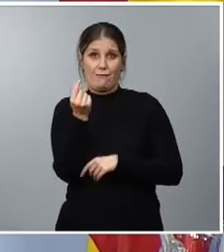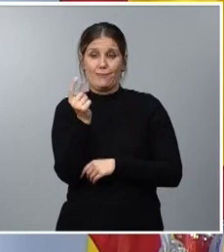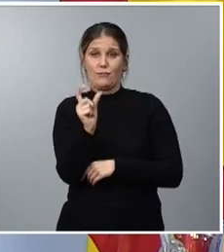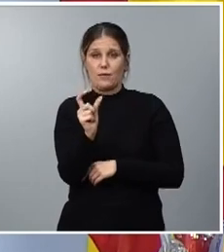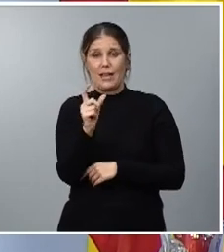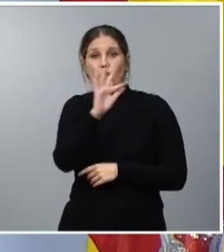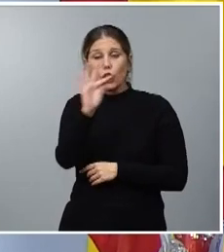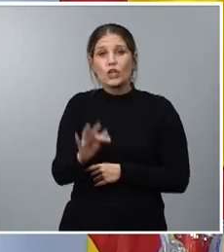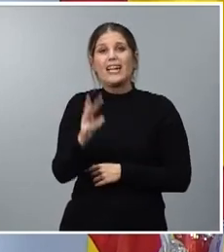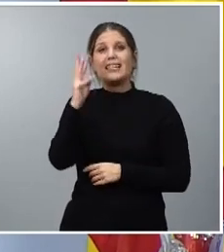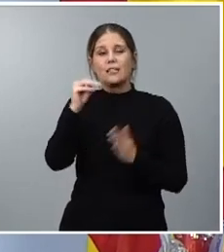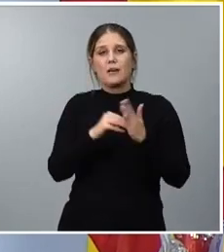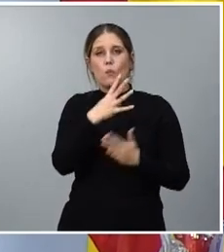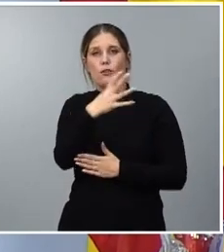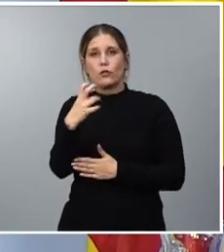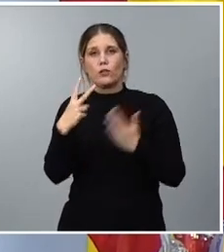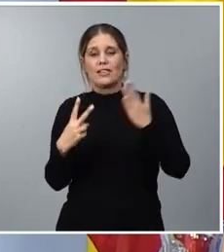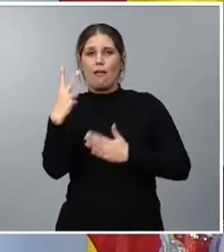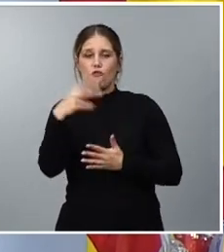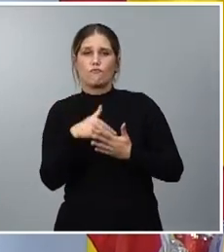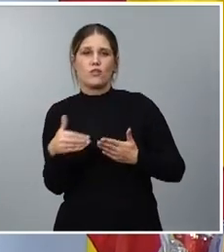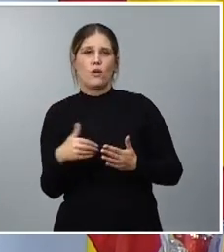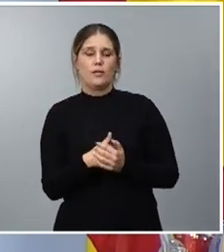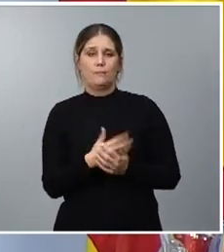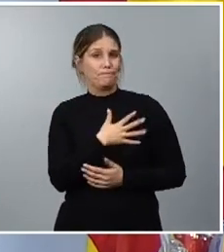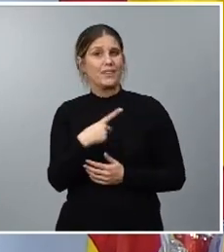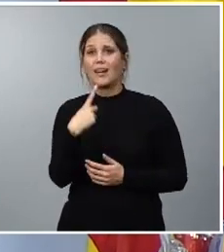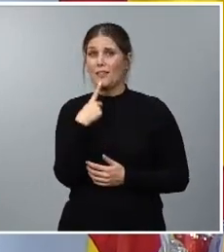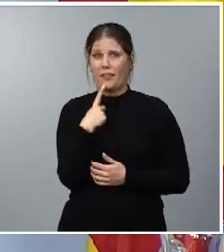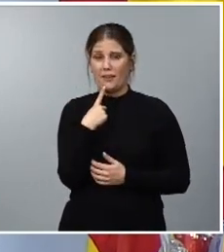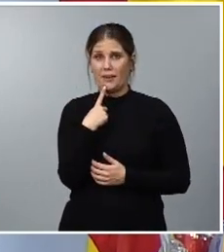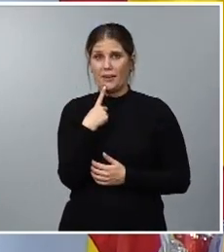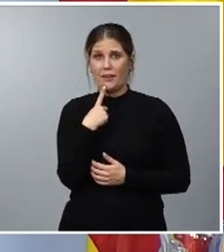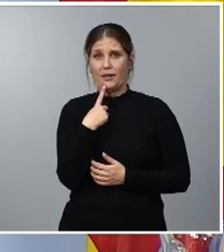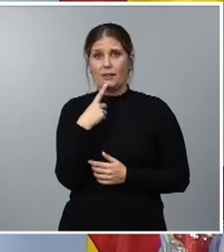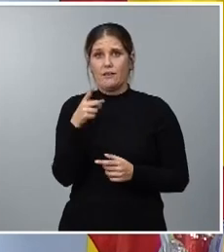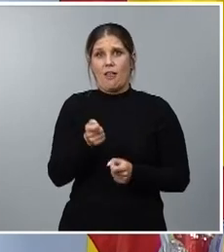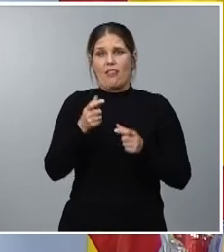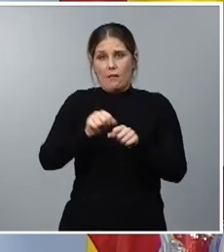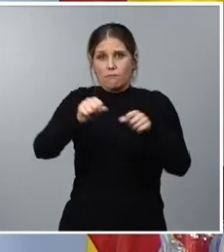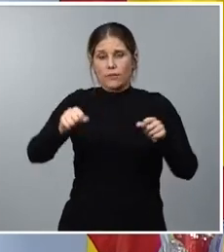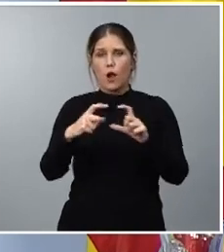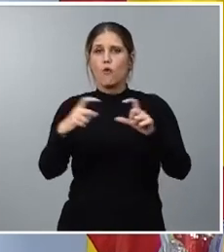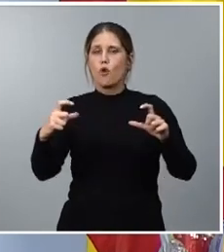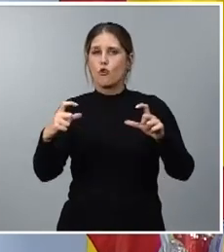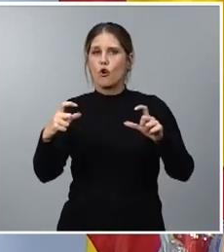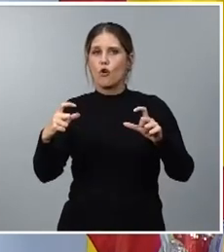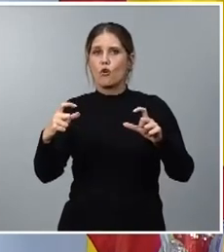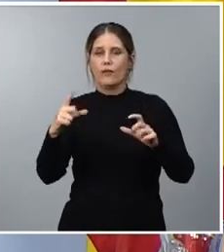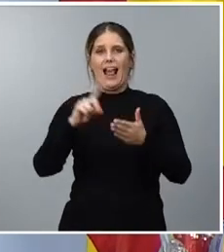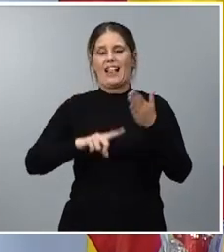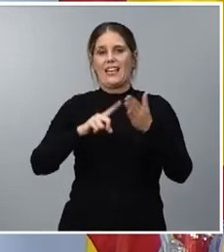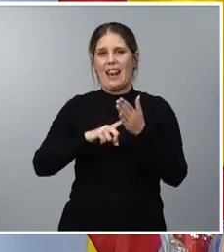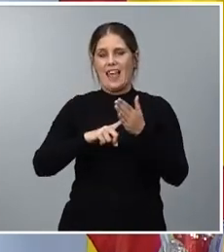.472 millones quiero decir que vamos a consolidar el bono de alquiler joven dotado con 200 millones